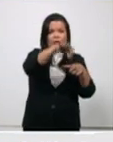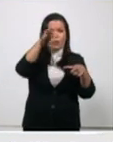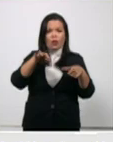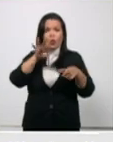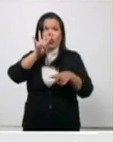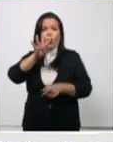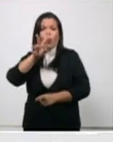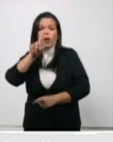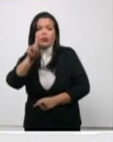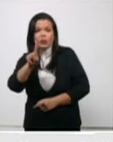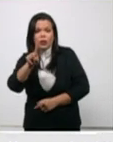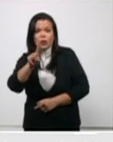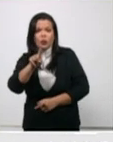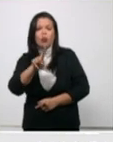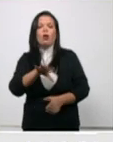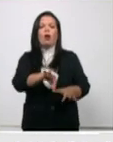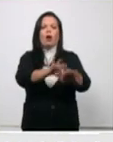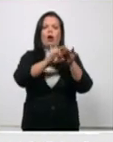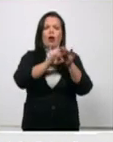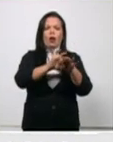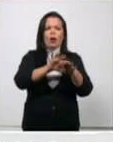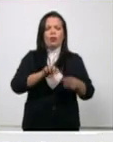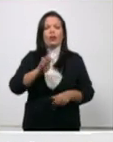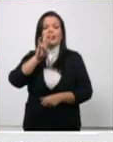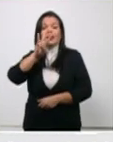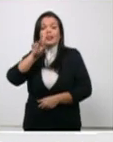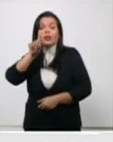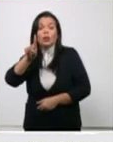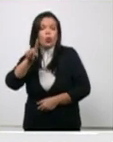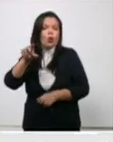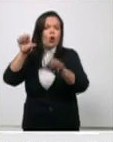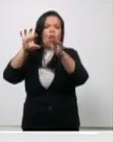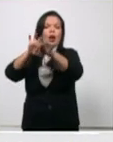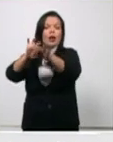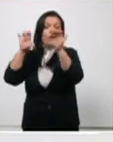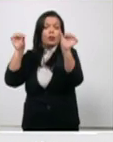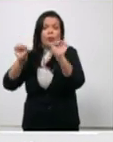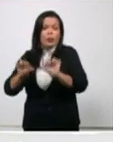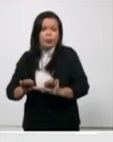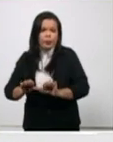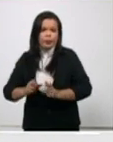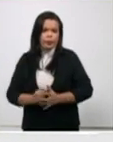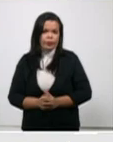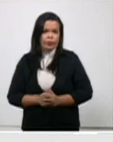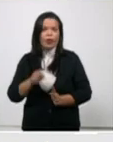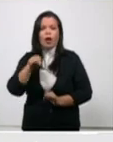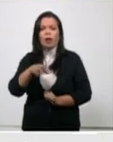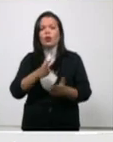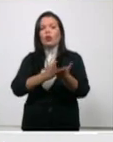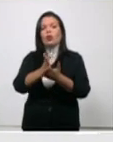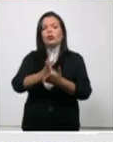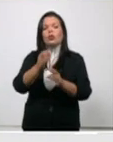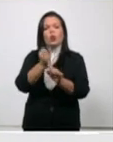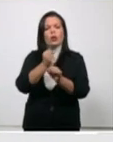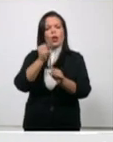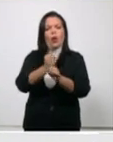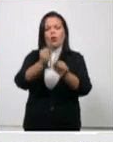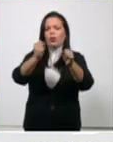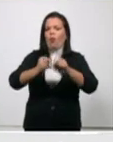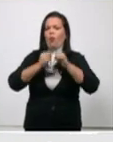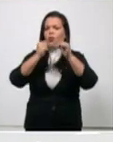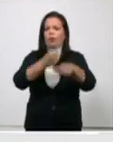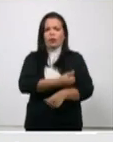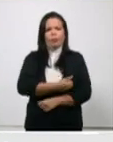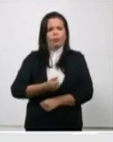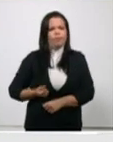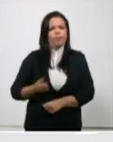graves nuestros especialistas trabajan intensamente nuestros intensivistas